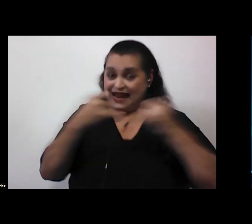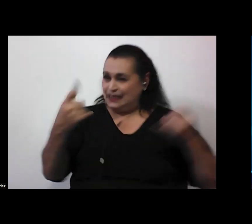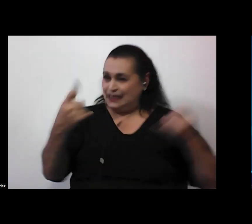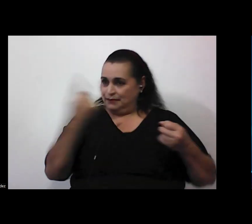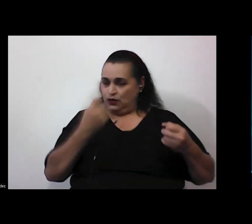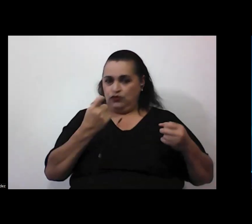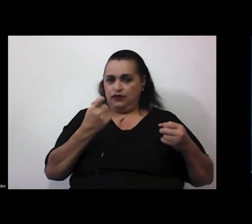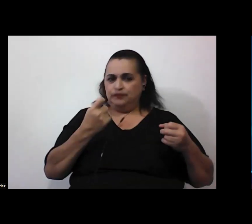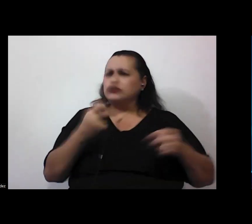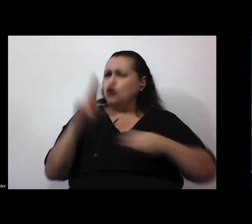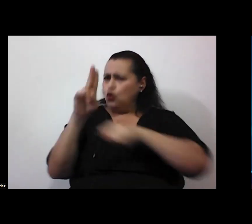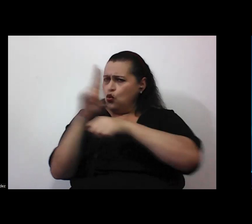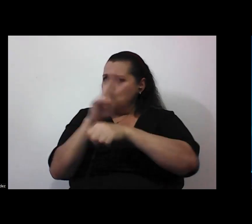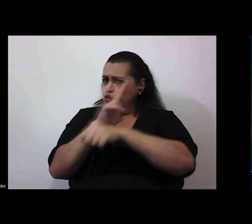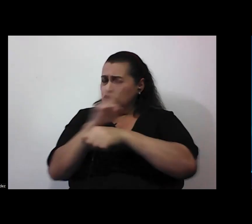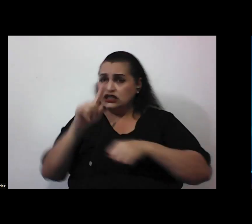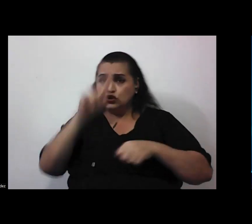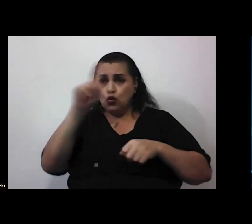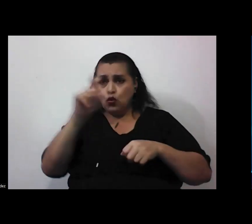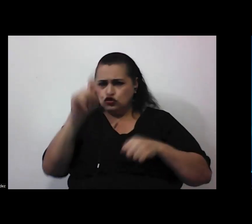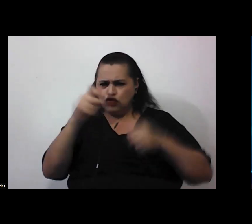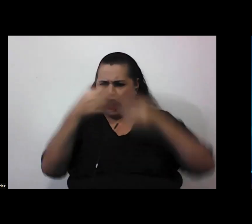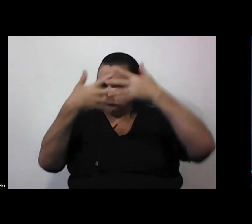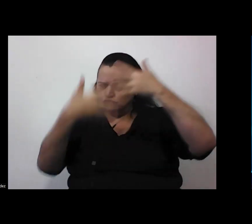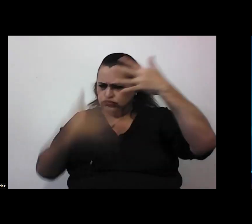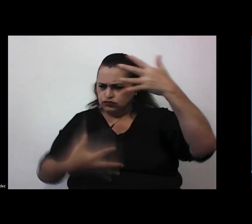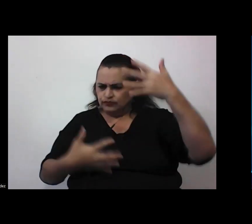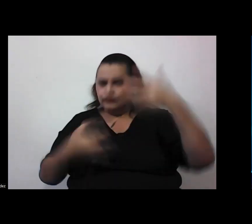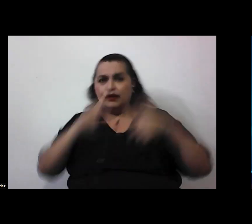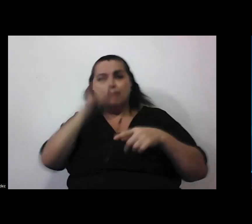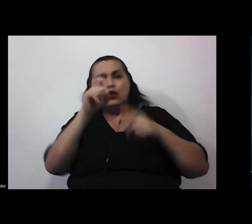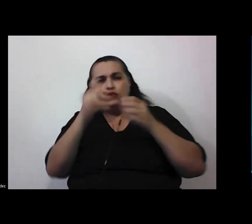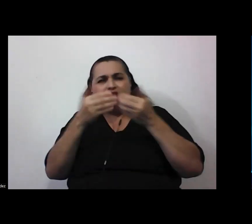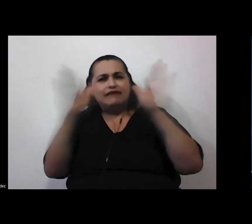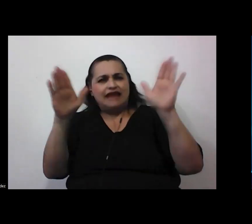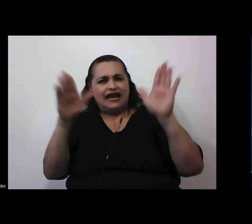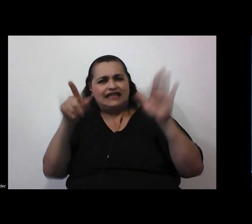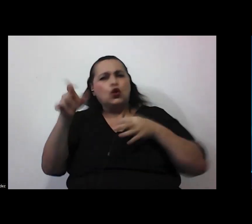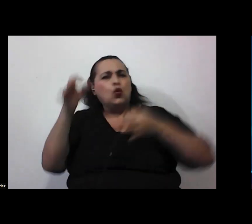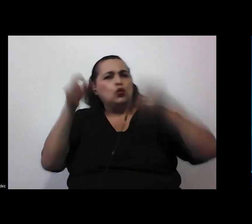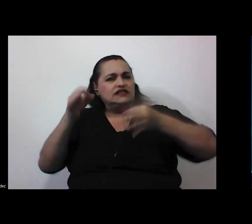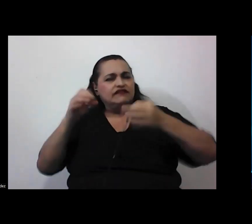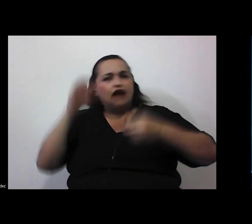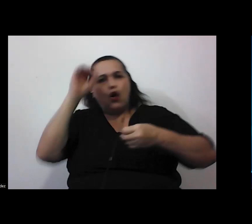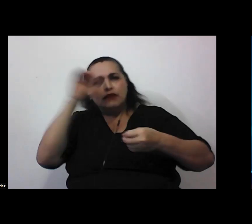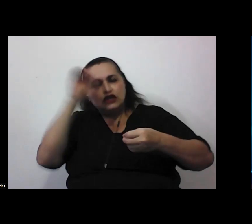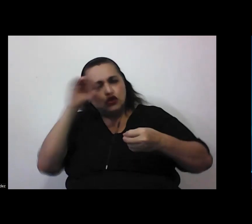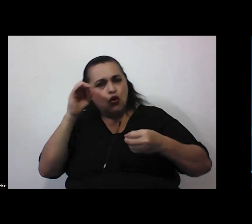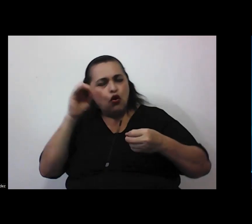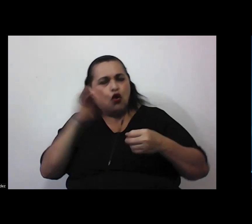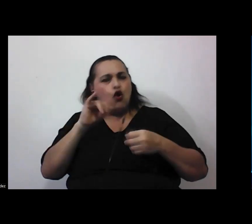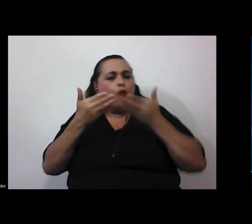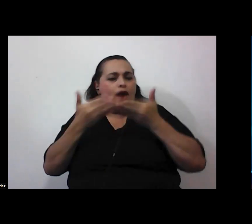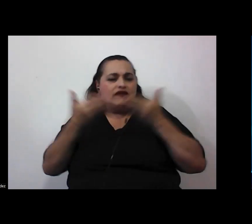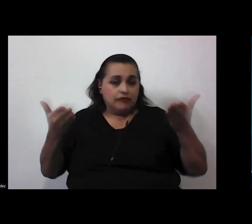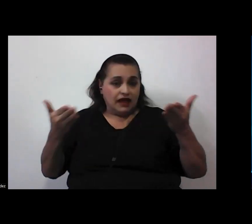son útiles digamos los cuestionarios de preguntas abiertas donde tengan que justificar su opinión como herramientas tal